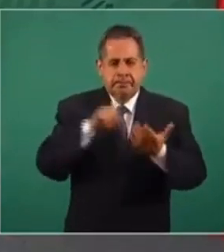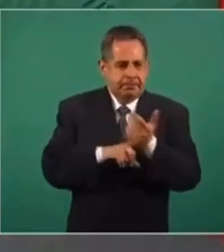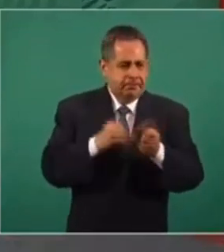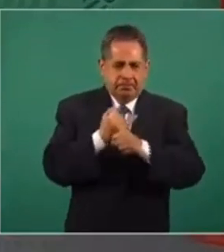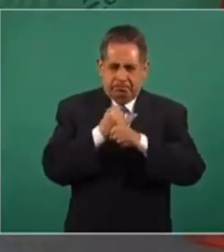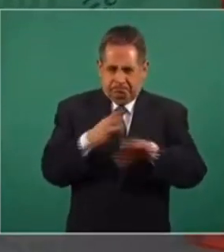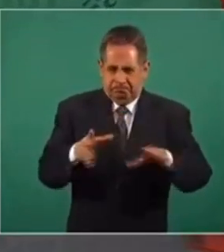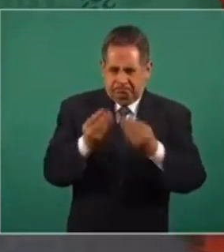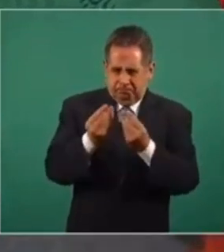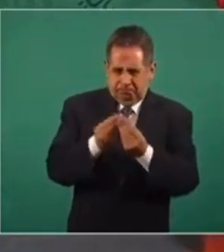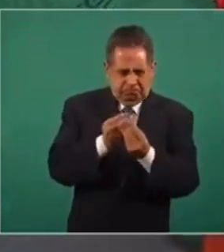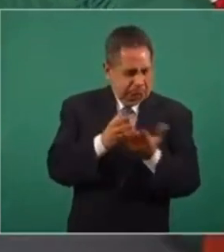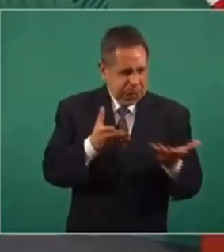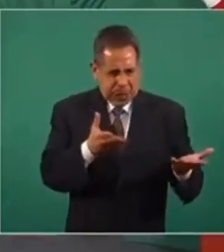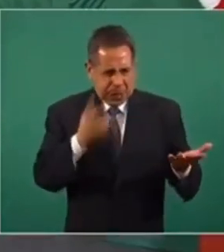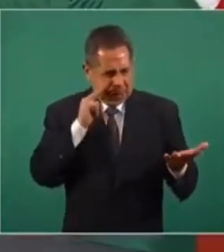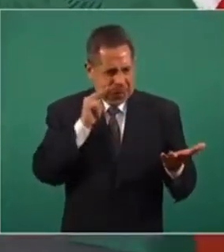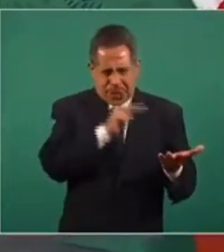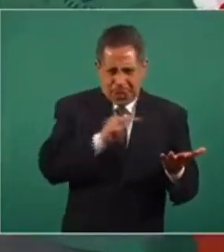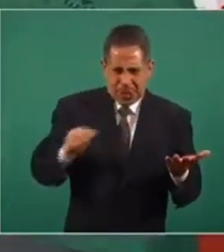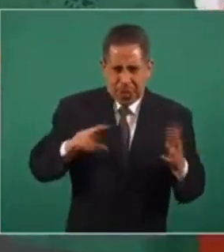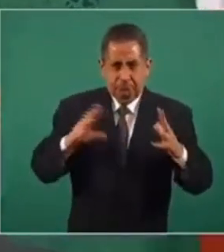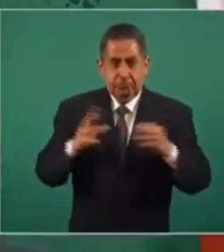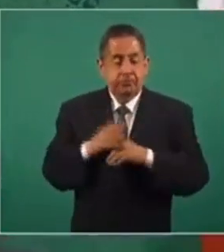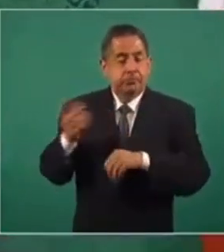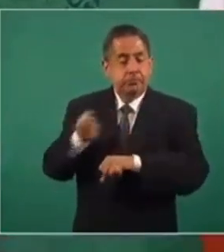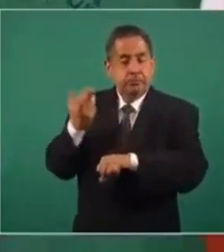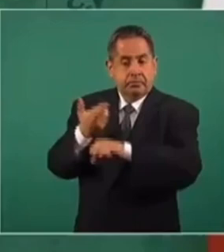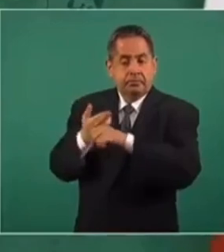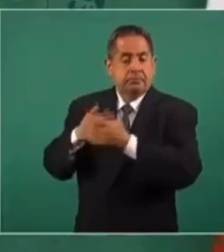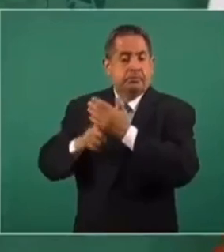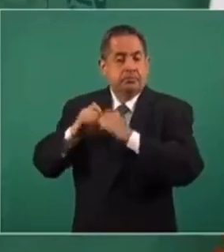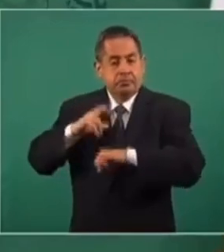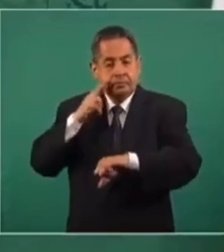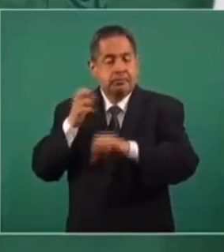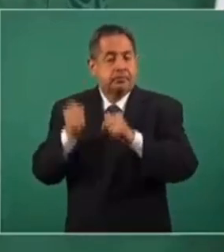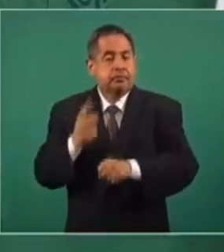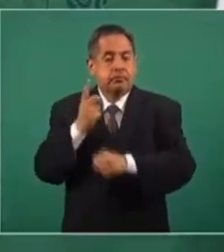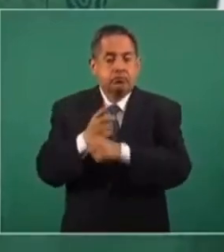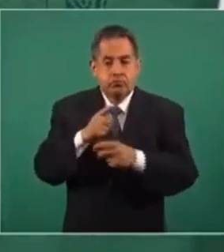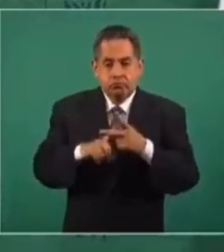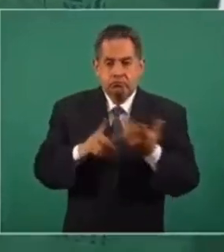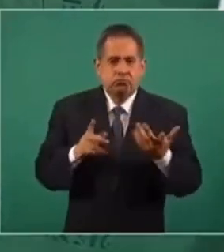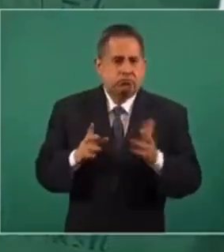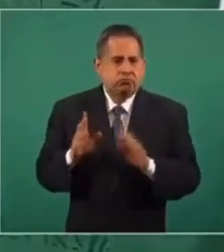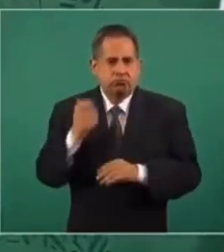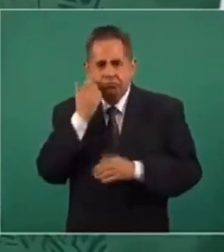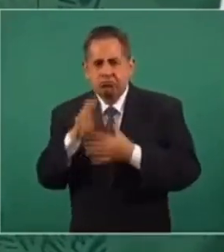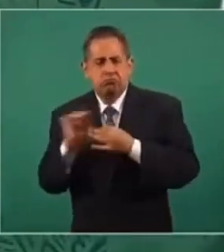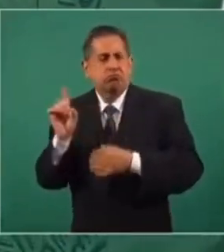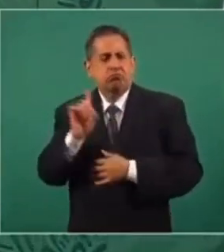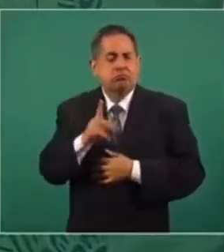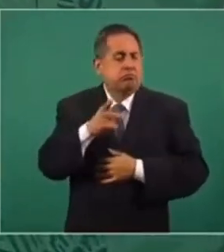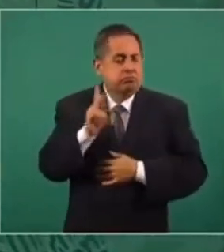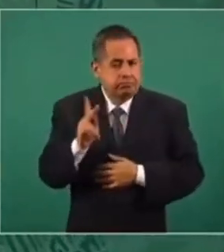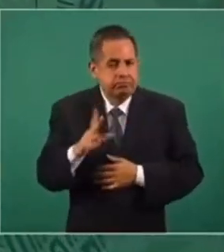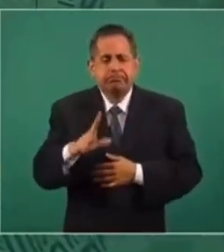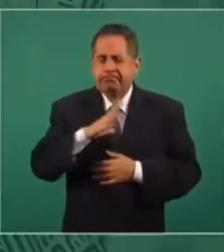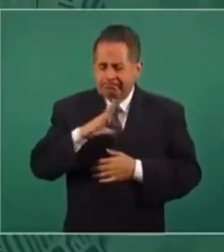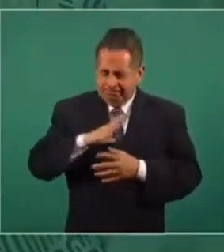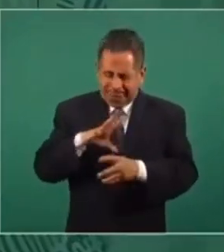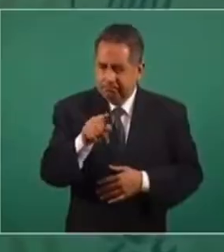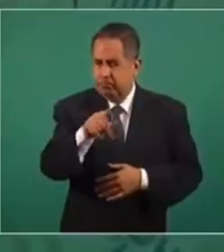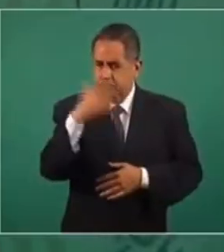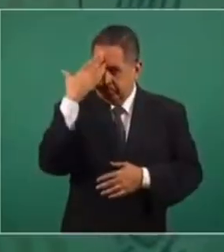información, mucha información. Aquí está la Secretaria de Seguridad y Protección Ciudadana. No si quiera decir algo sobre esto, pero que tenemos